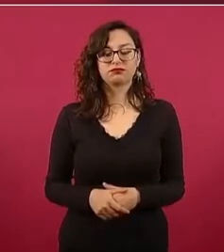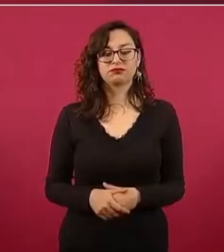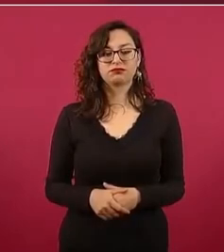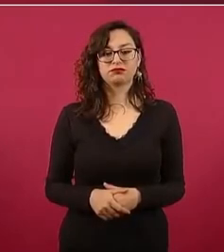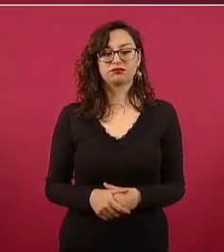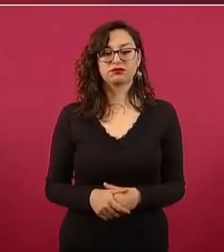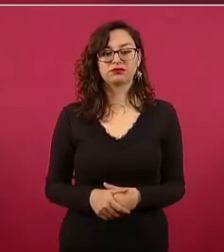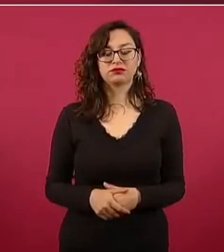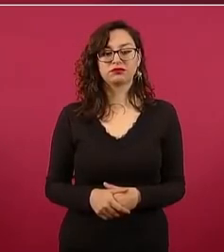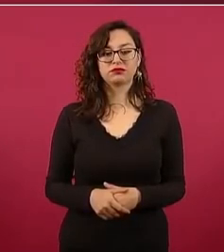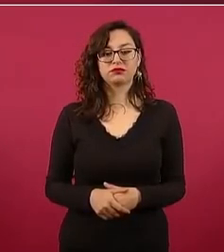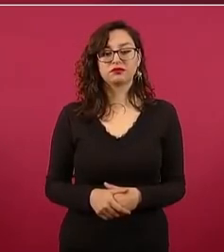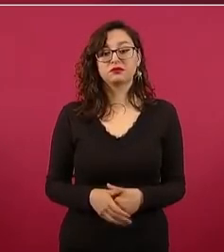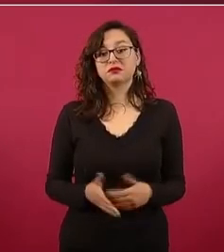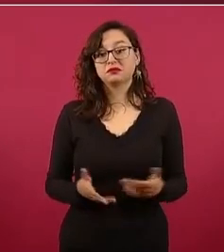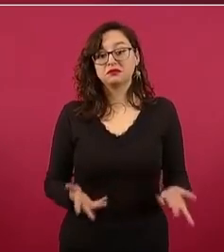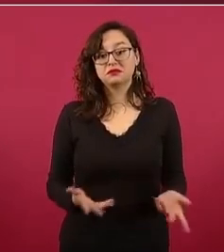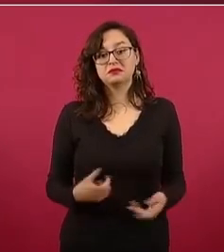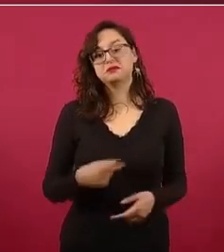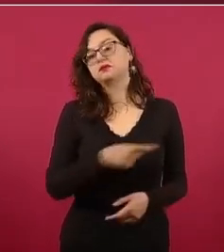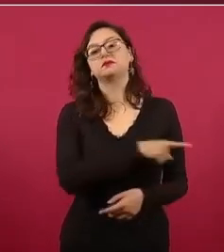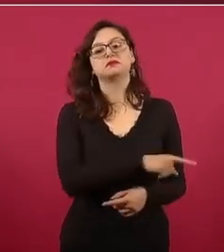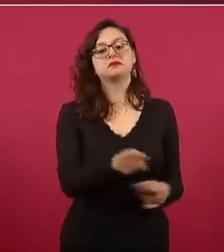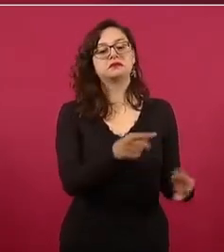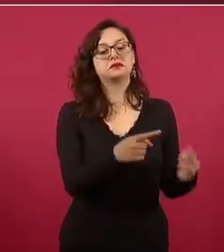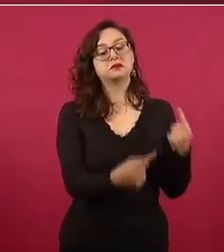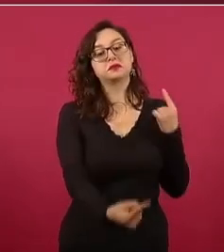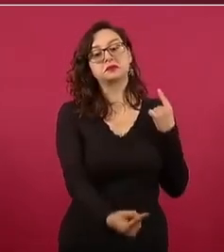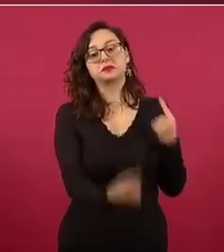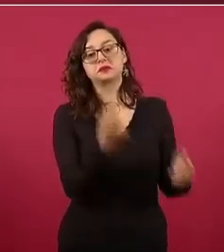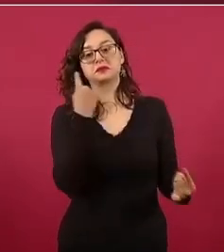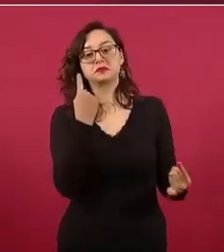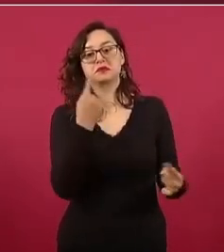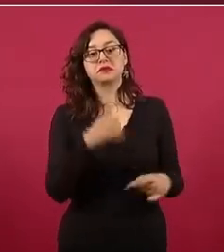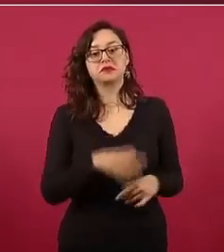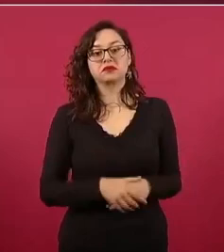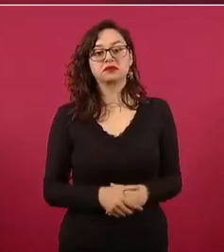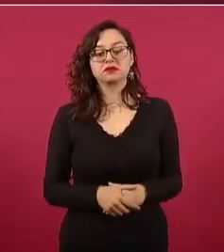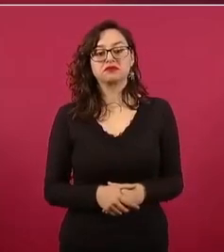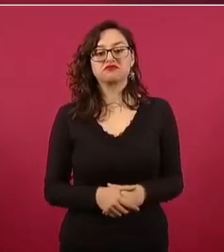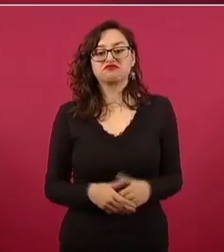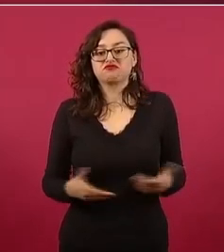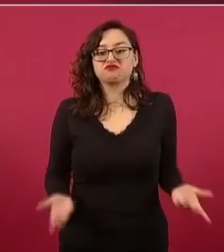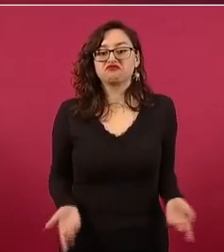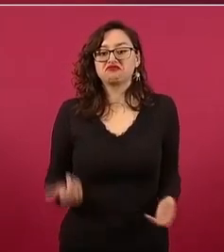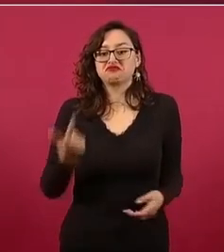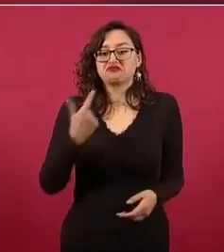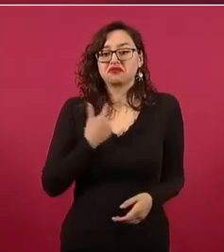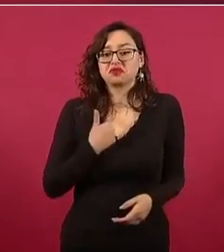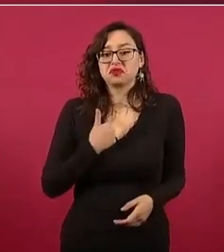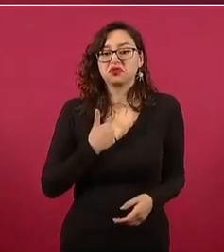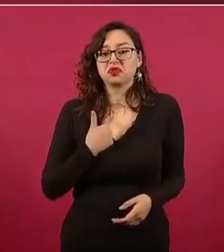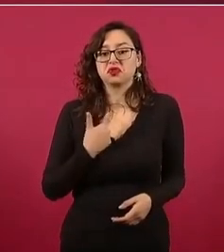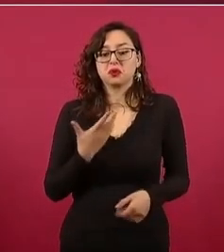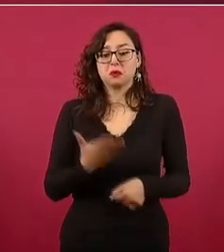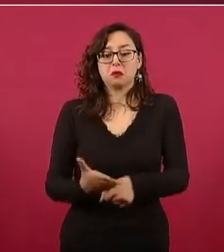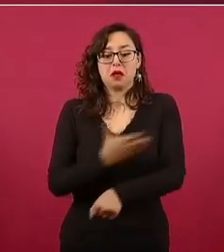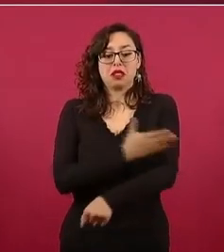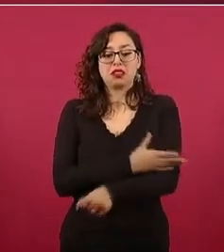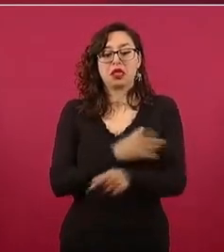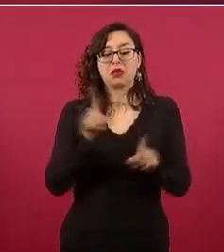así de que estoy más pequeño que Francisco Madero